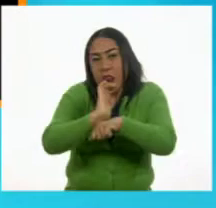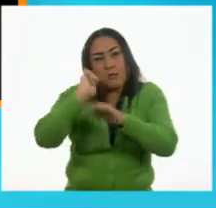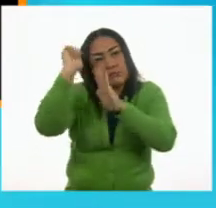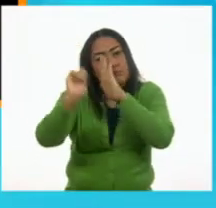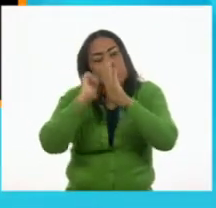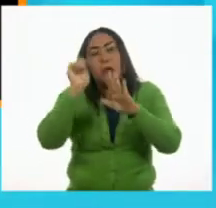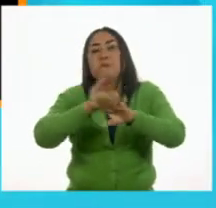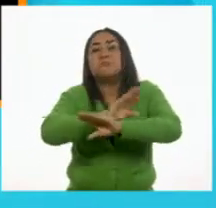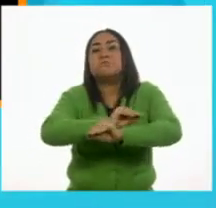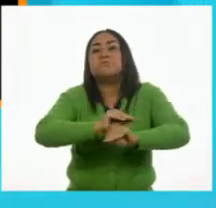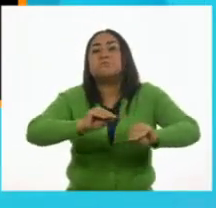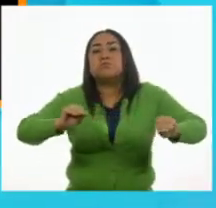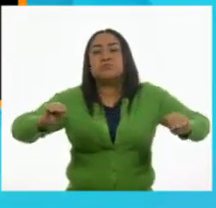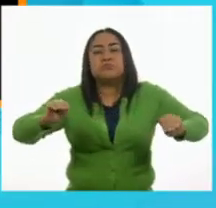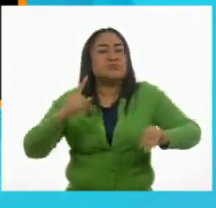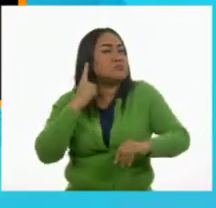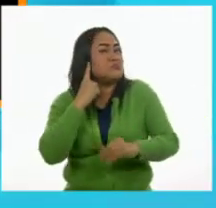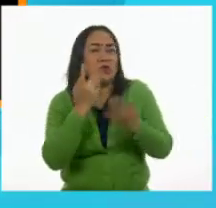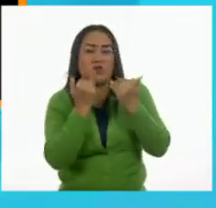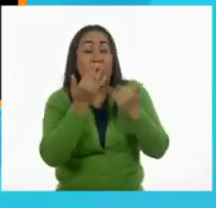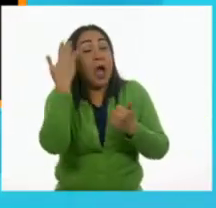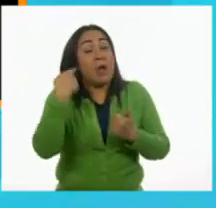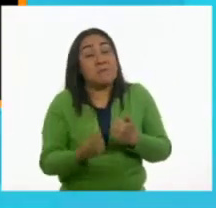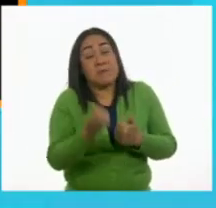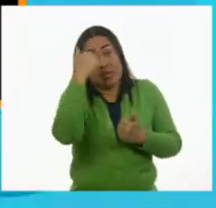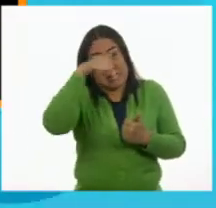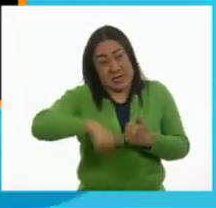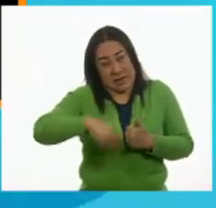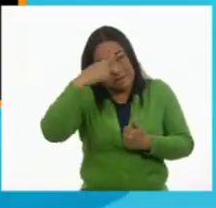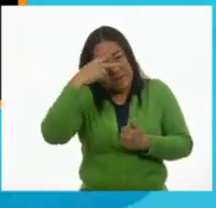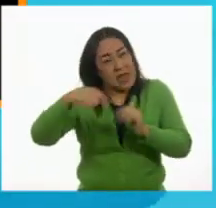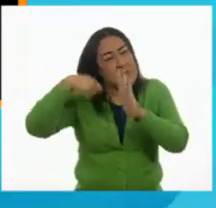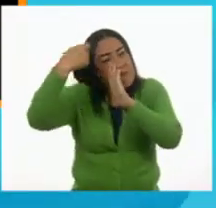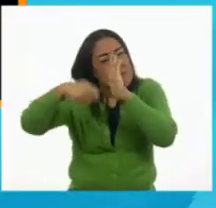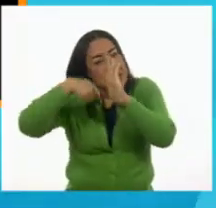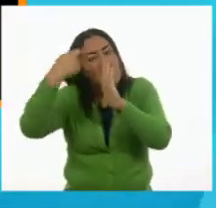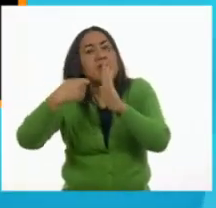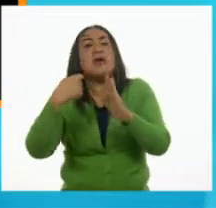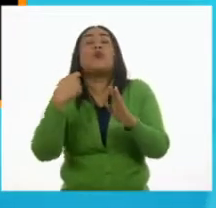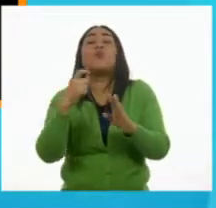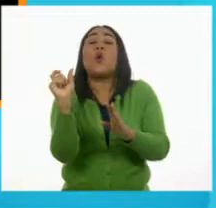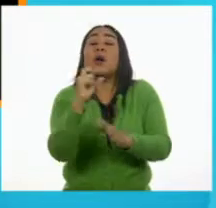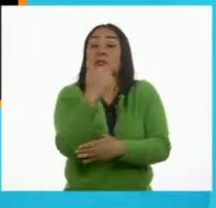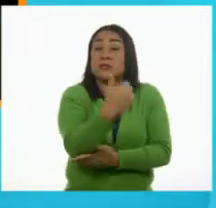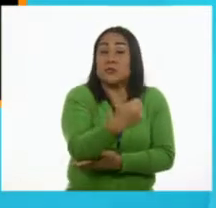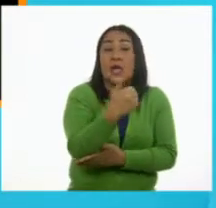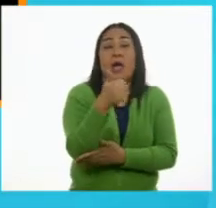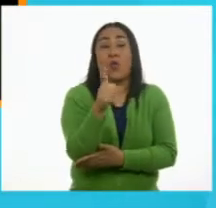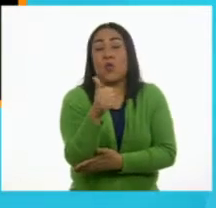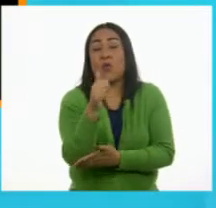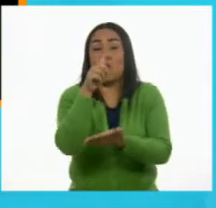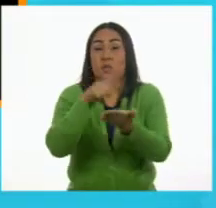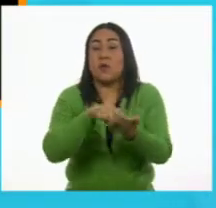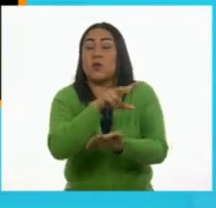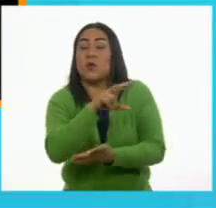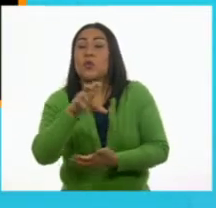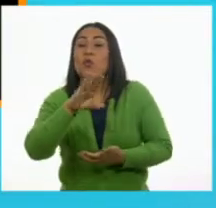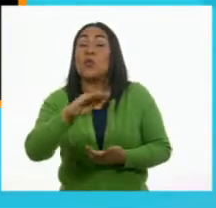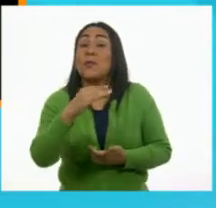La primer función que se conoce en México del cinematógrafo fue el 6 de agosto de 1896.